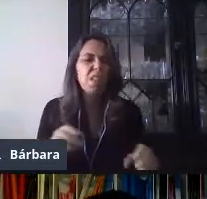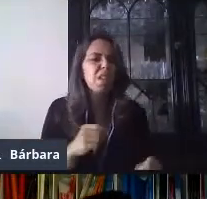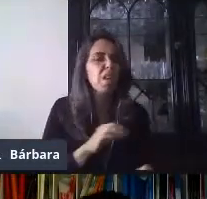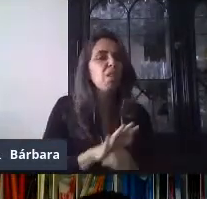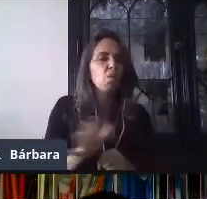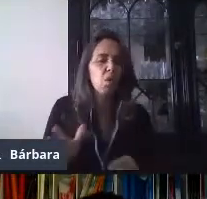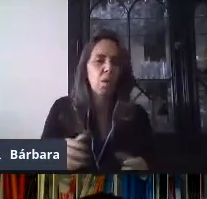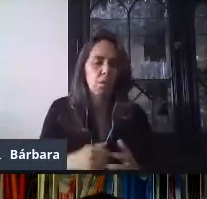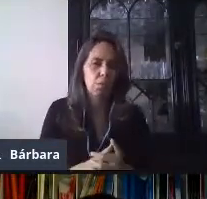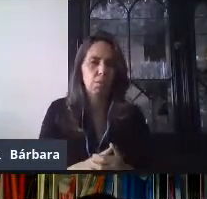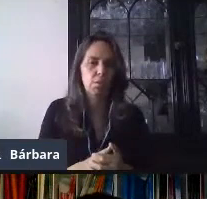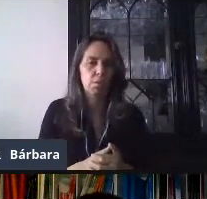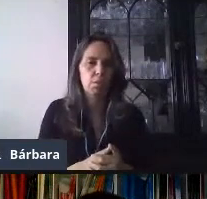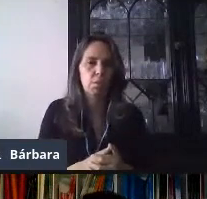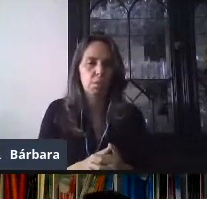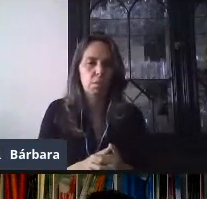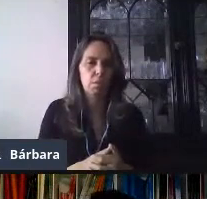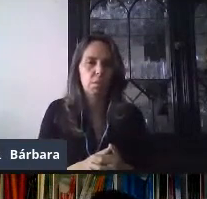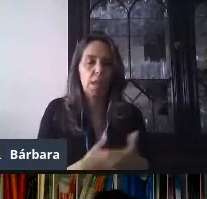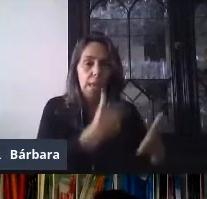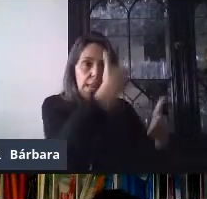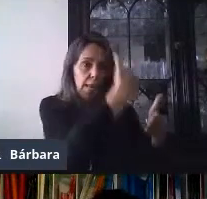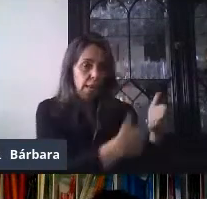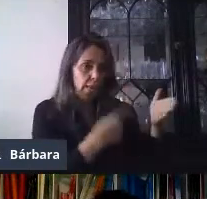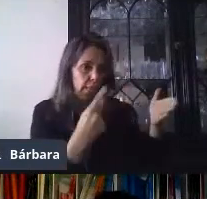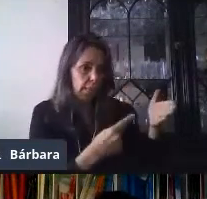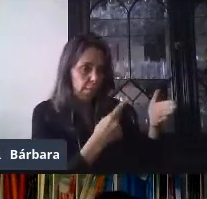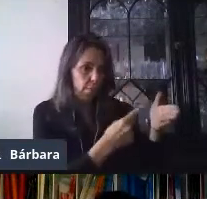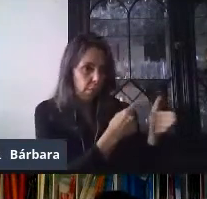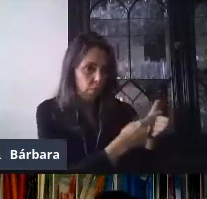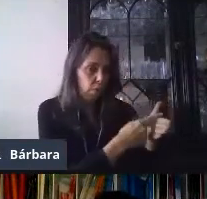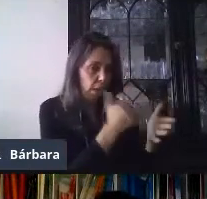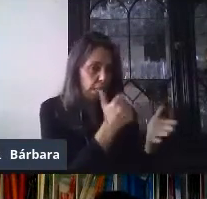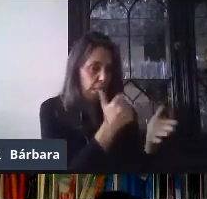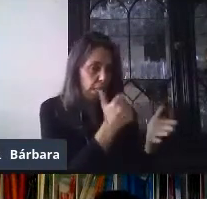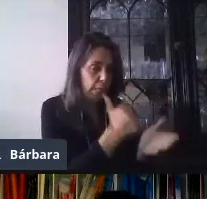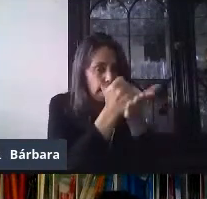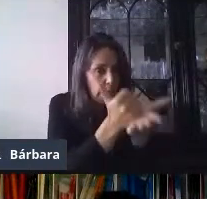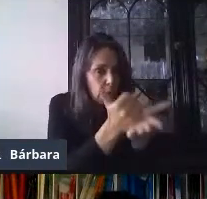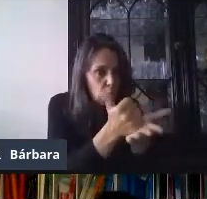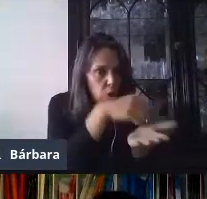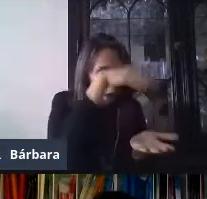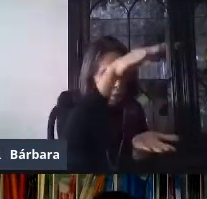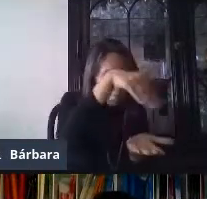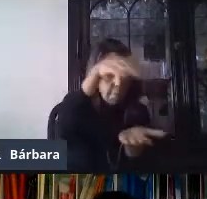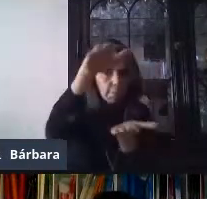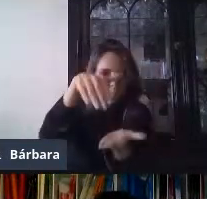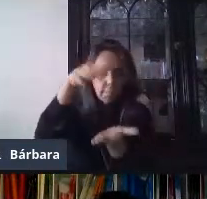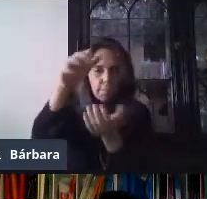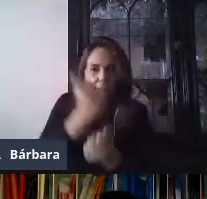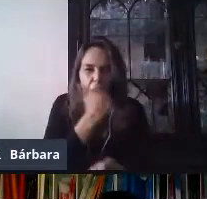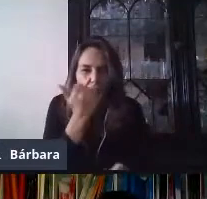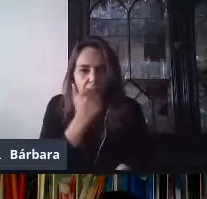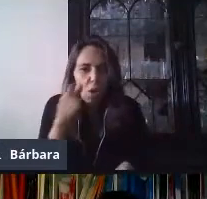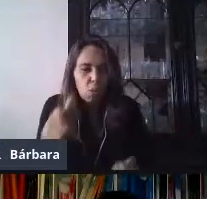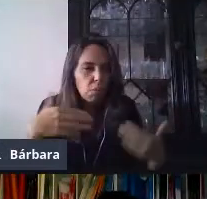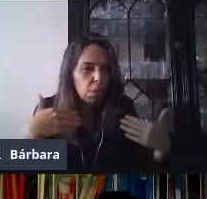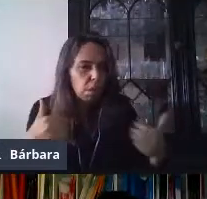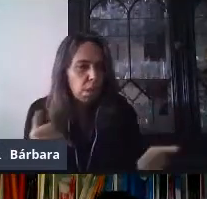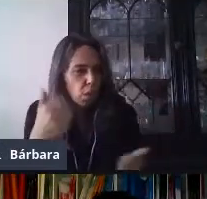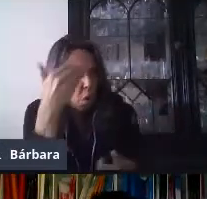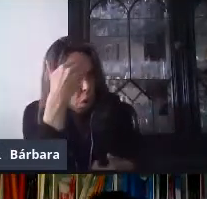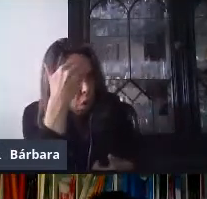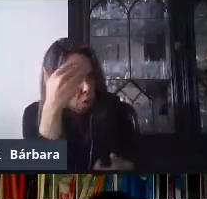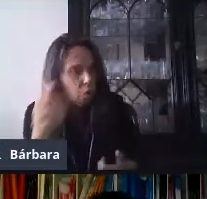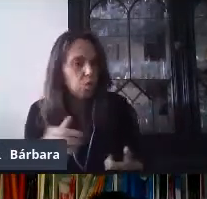Bien, la diferencia, digamos, el formulario nos va a servir para recopilar los conocimientos de los alumnos. O sea, vamos a poder crear